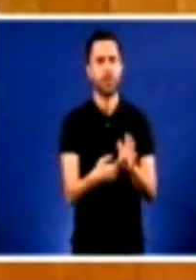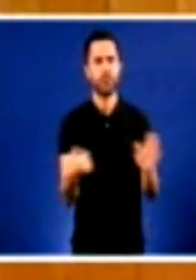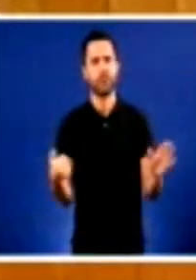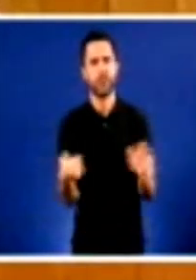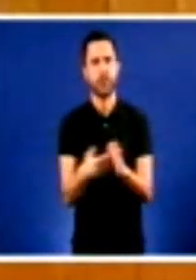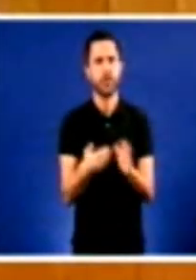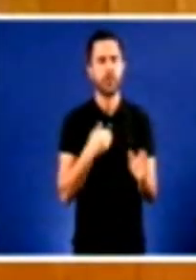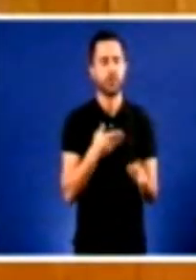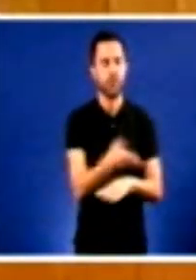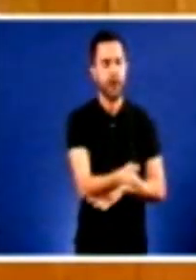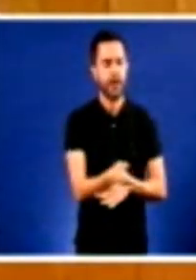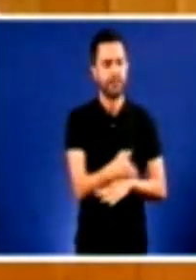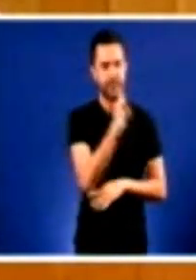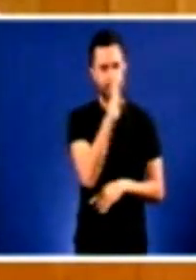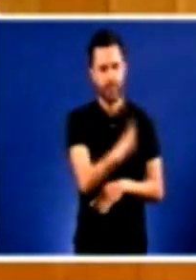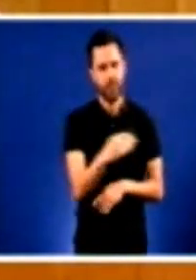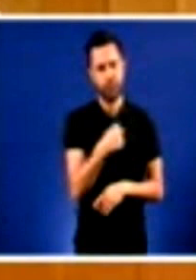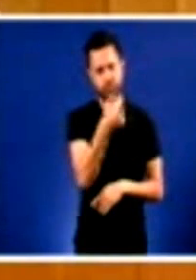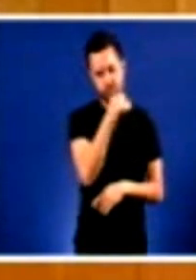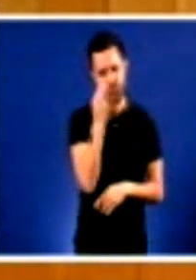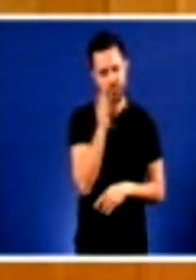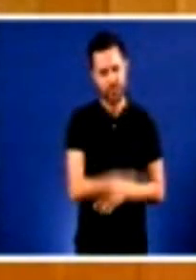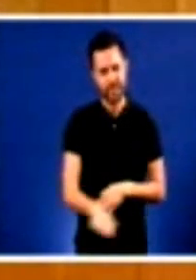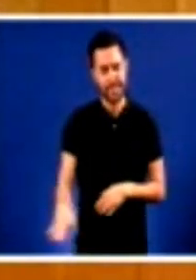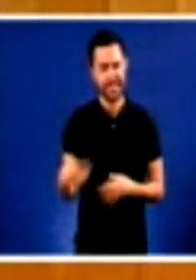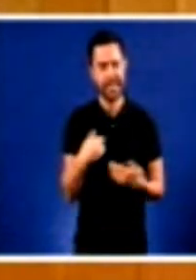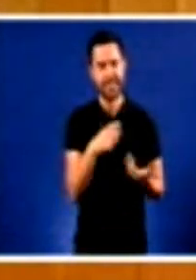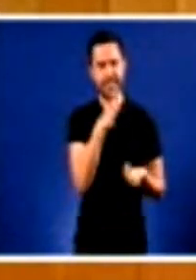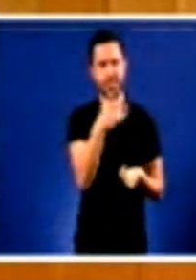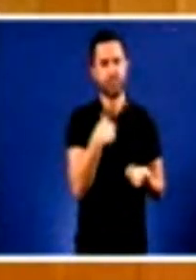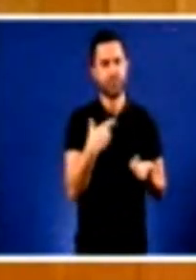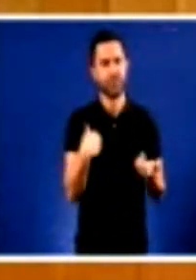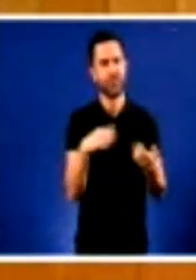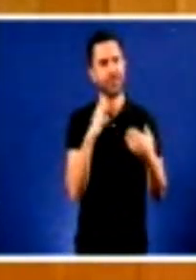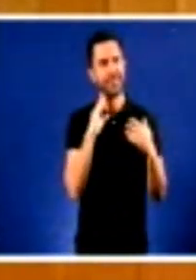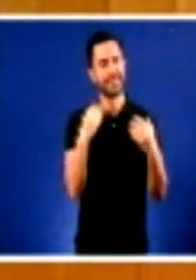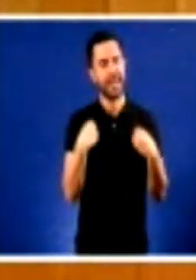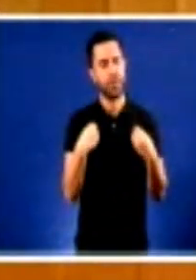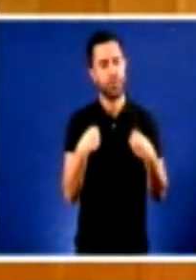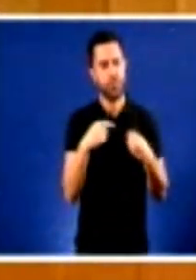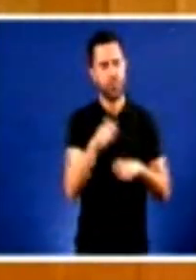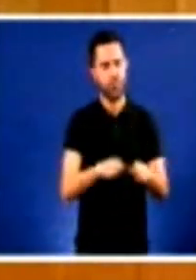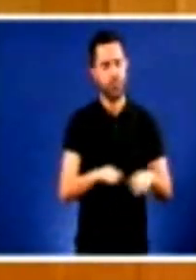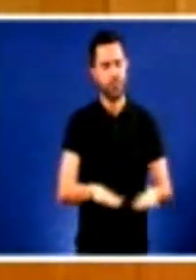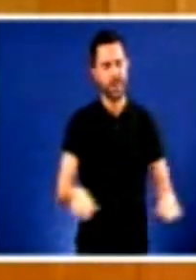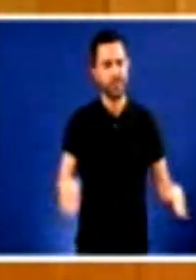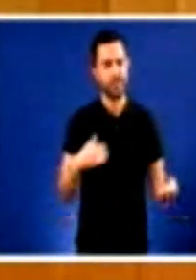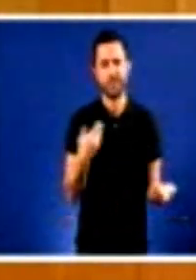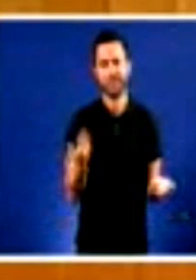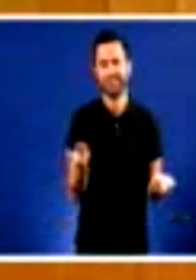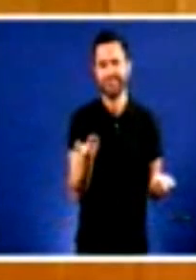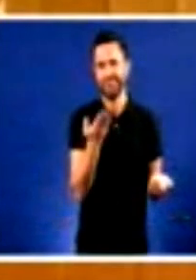directo aos nenos e as nenas, é poñer a saúde dos menores en perigo, simplemente